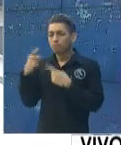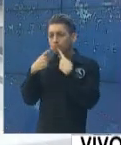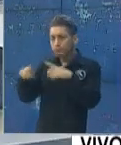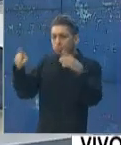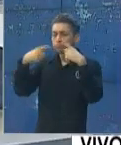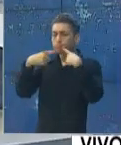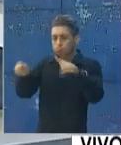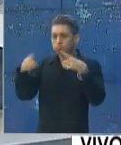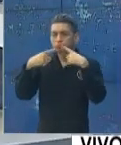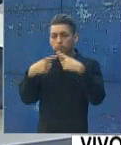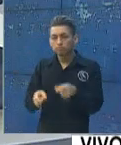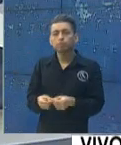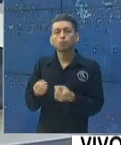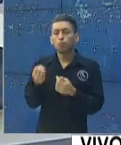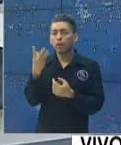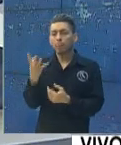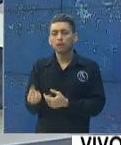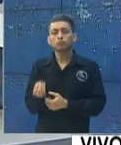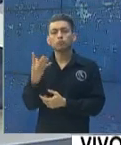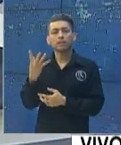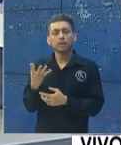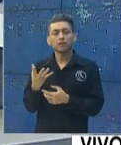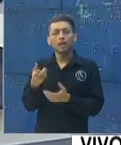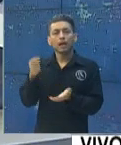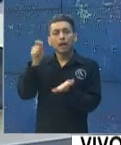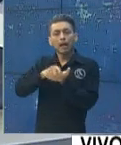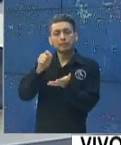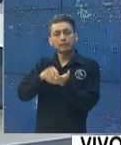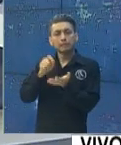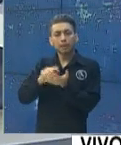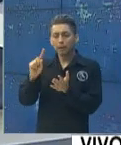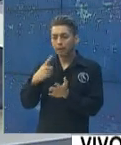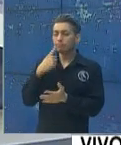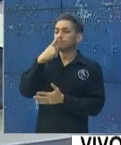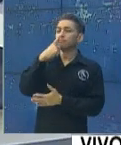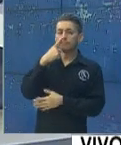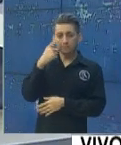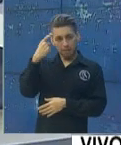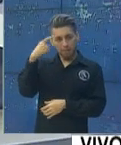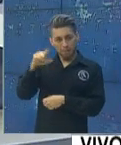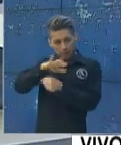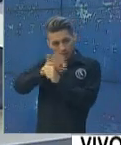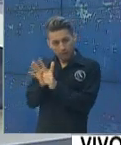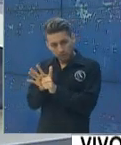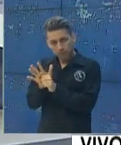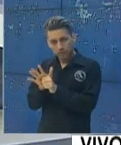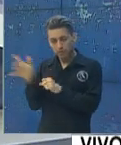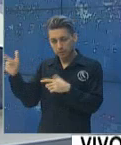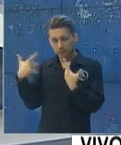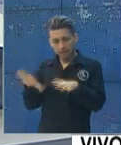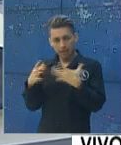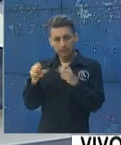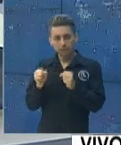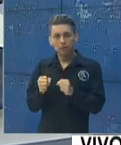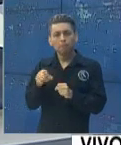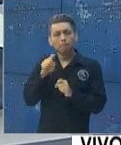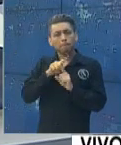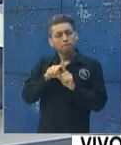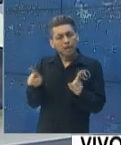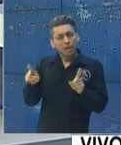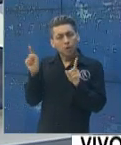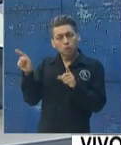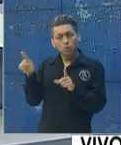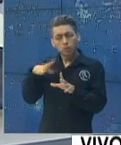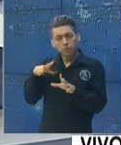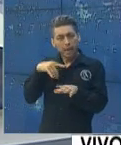cifras con respecto a las pruebas diarias que se realizan y que se pueden lograr. ¿Hay algún cambio en el